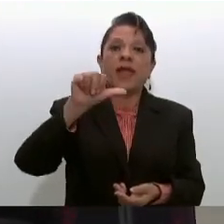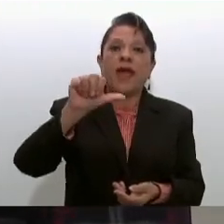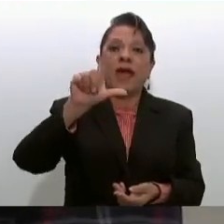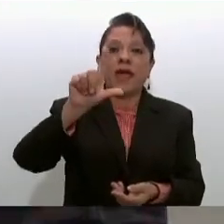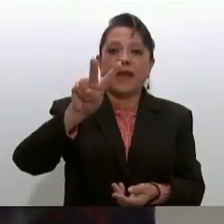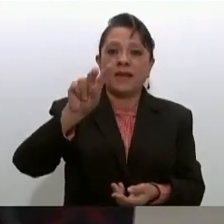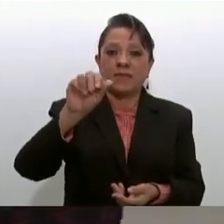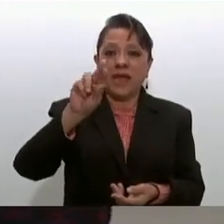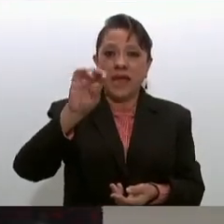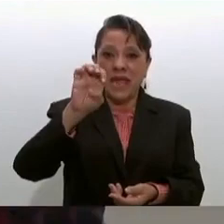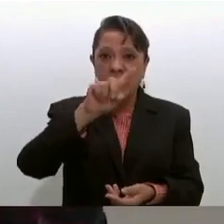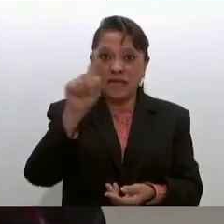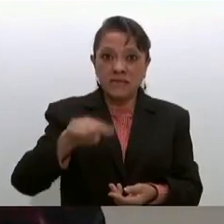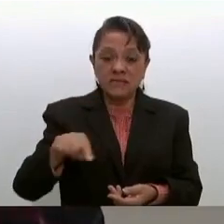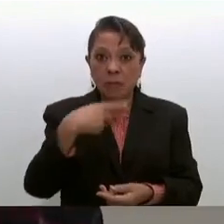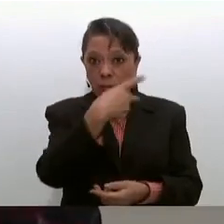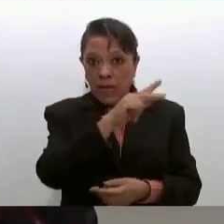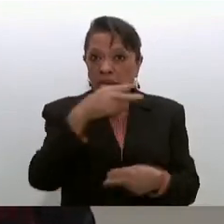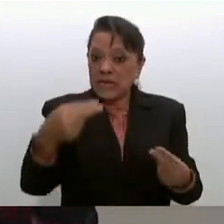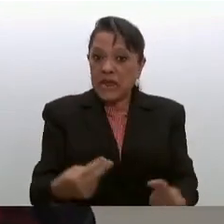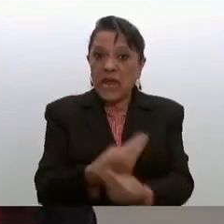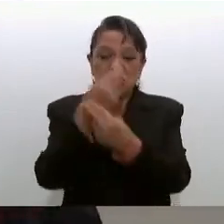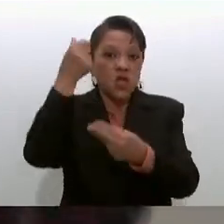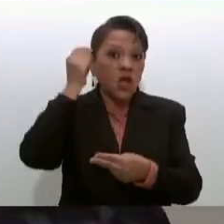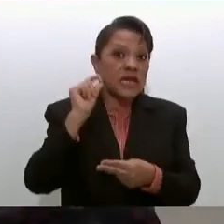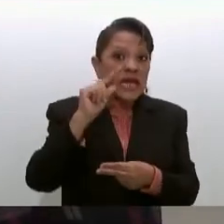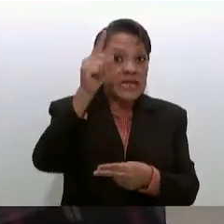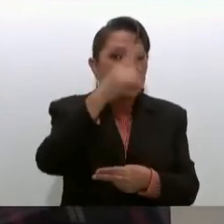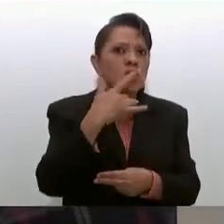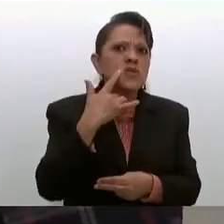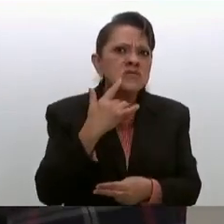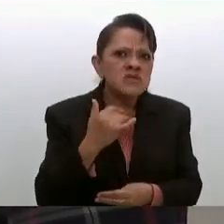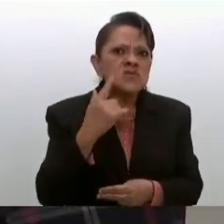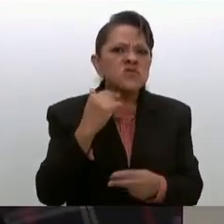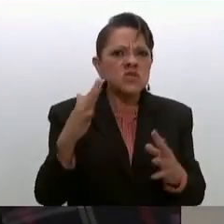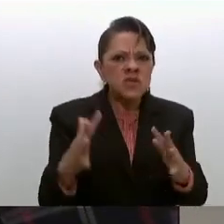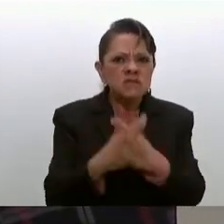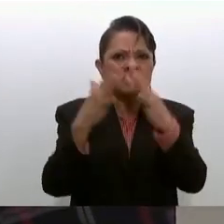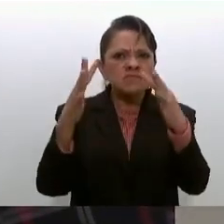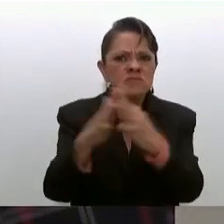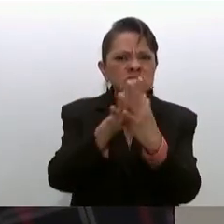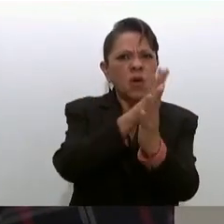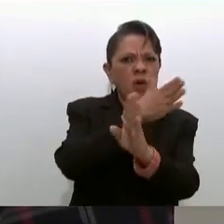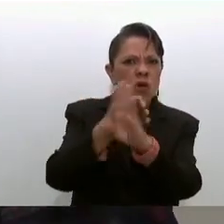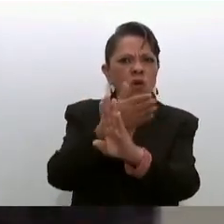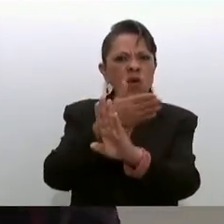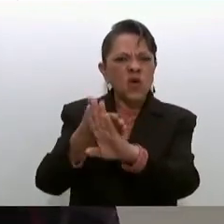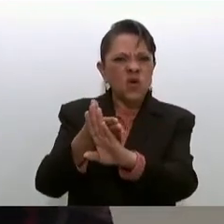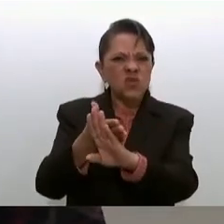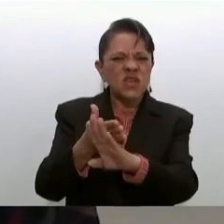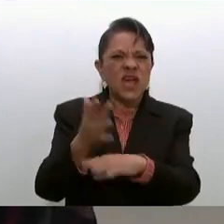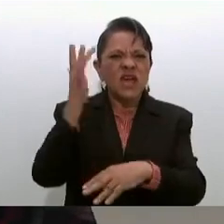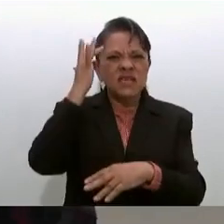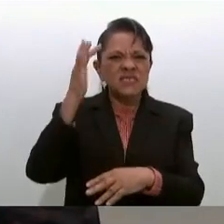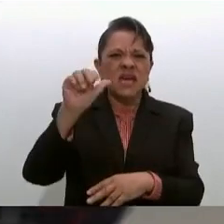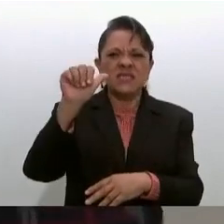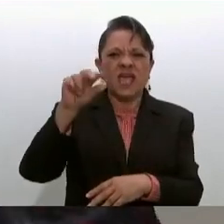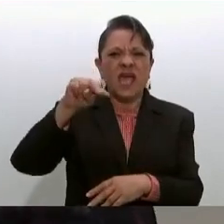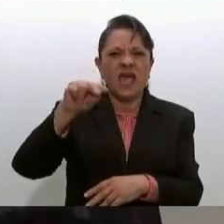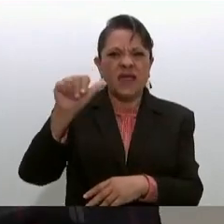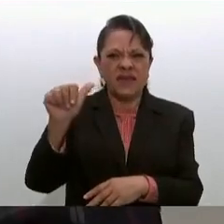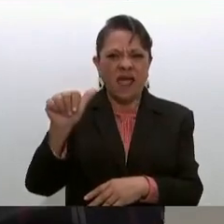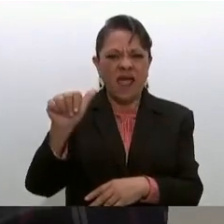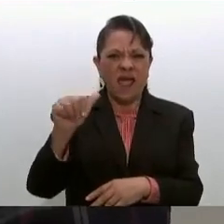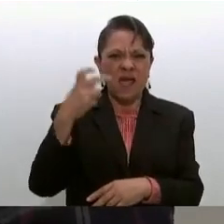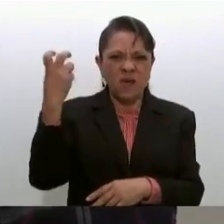que lucha en contra de la dictadura santanista aquí se establece